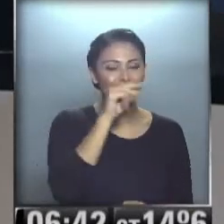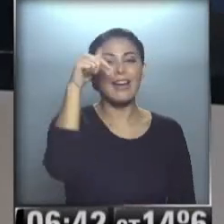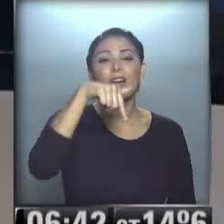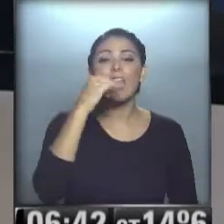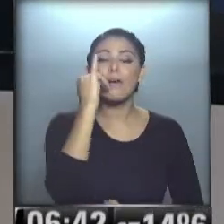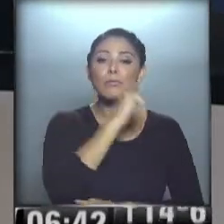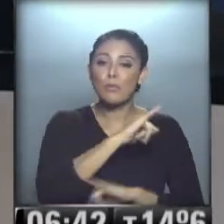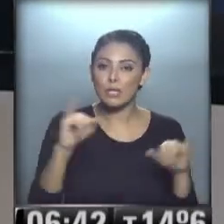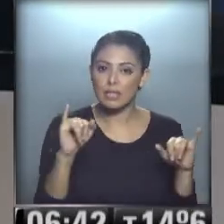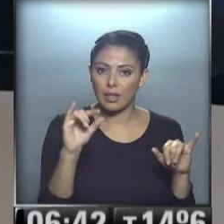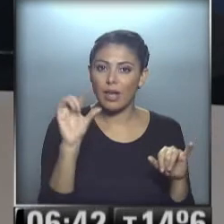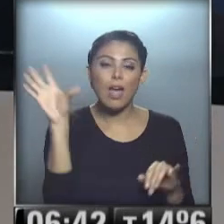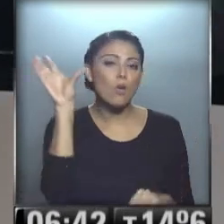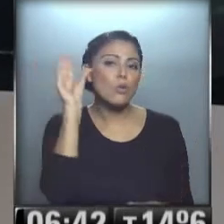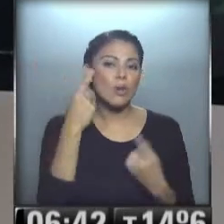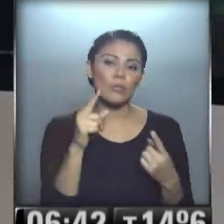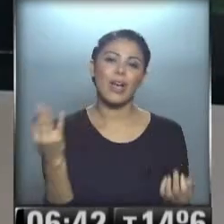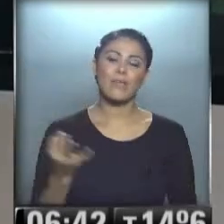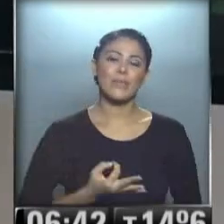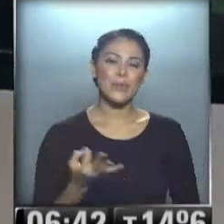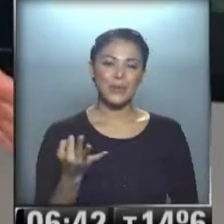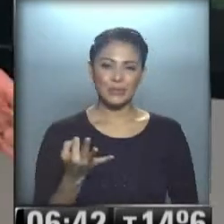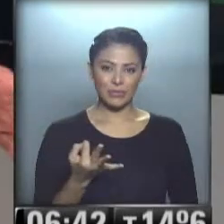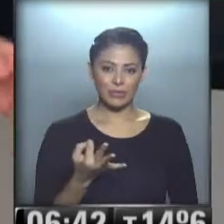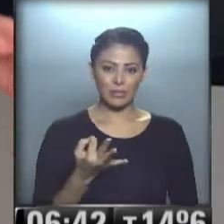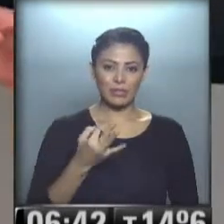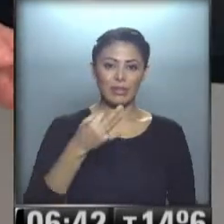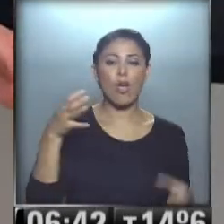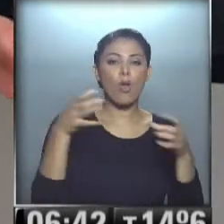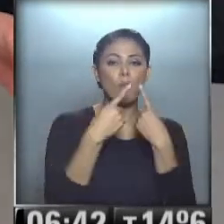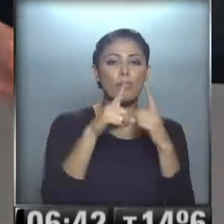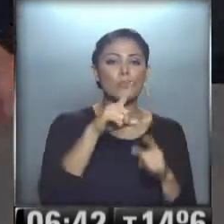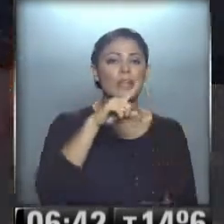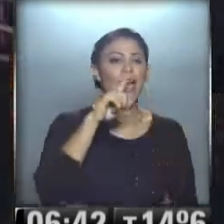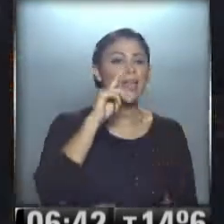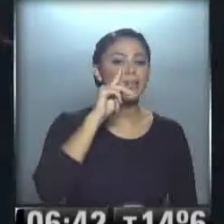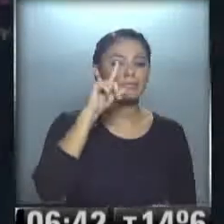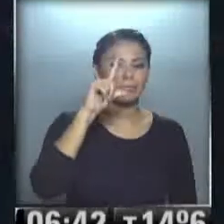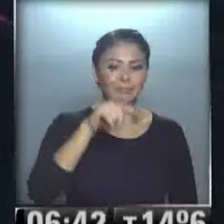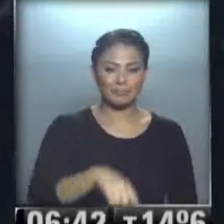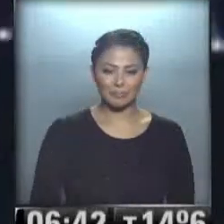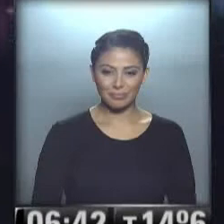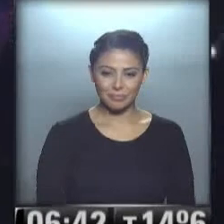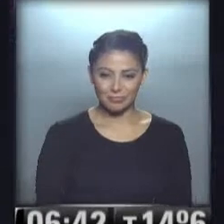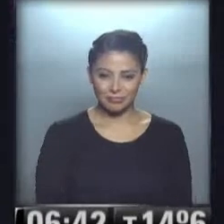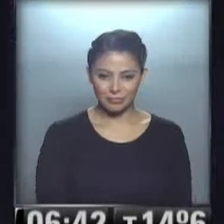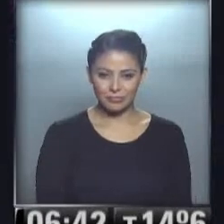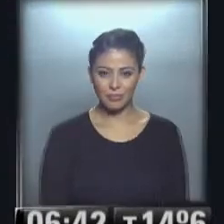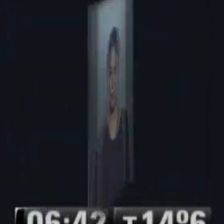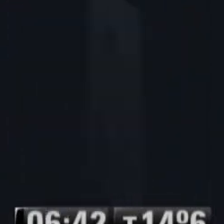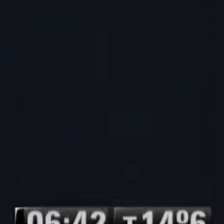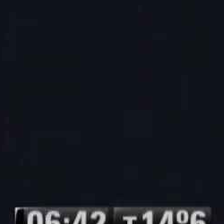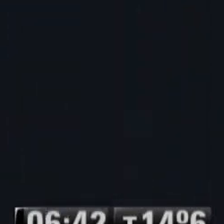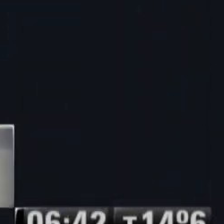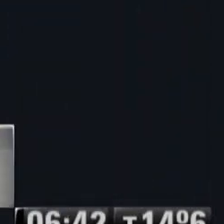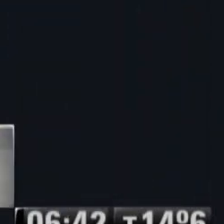pausa... ...y escuchando muy buena música... ...Ilia Curiaki... ...ahí lo tenemos... ...muchas solos...